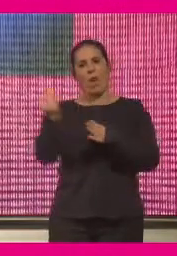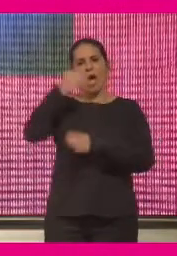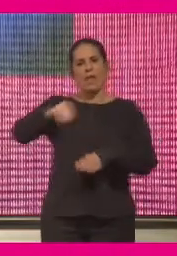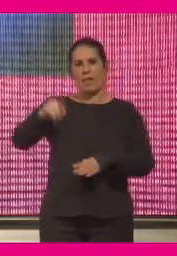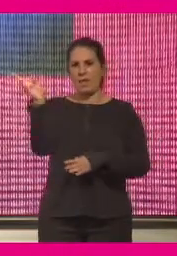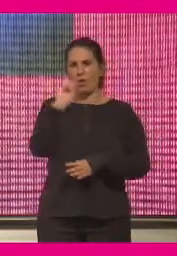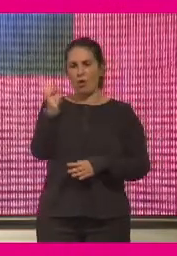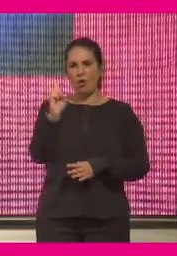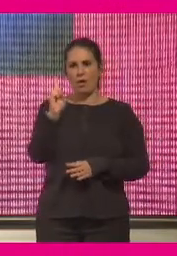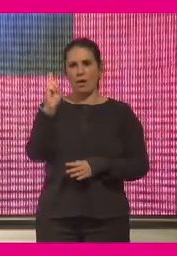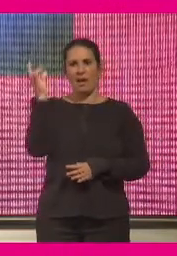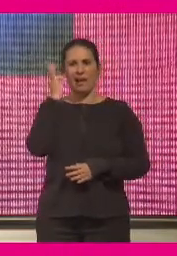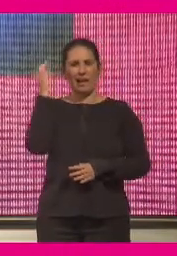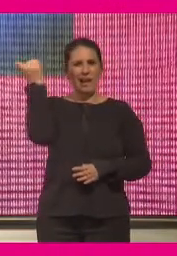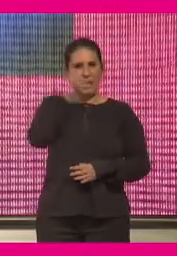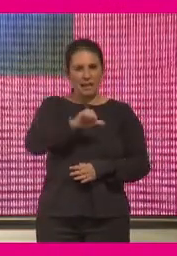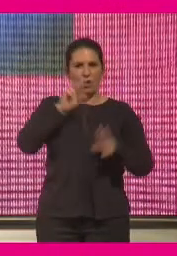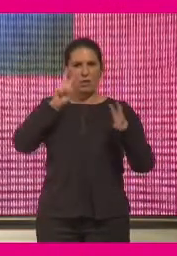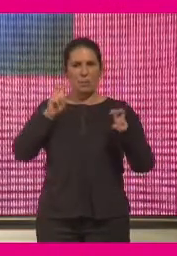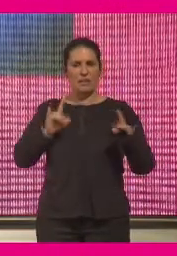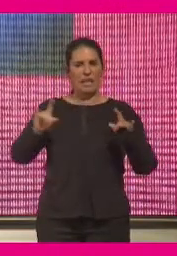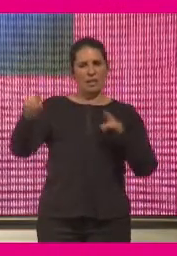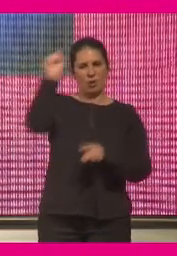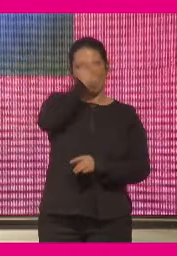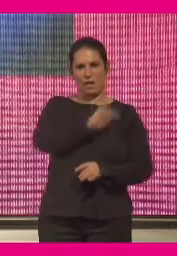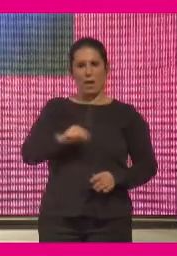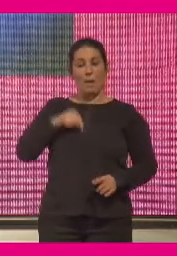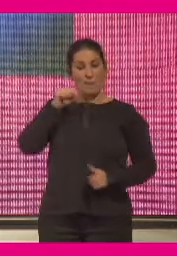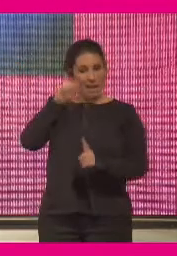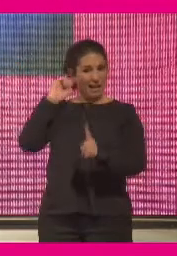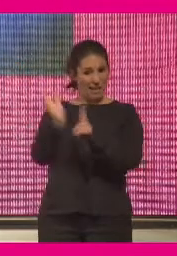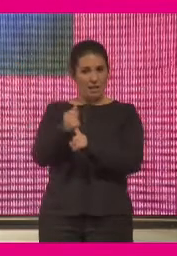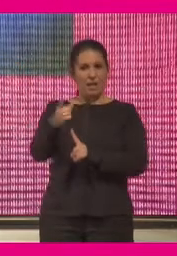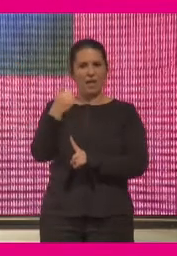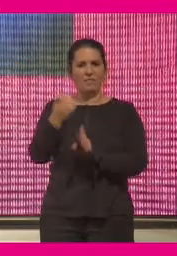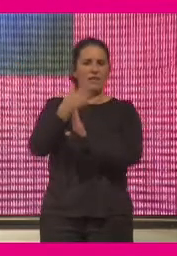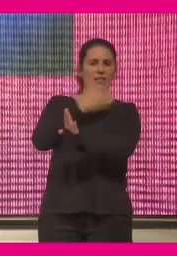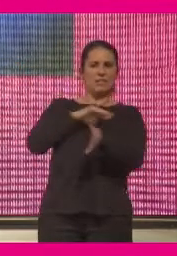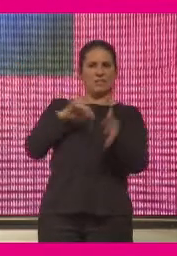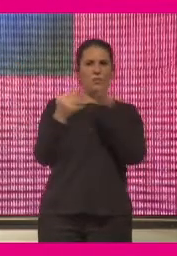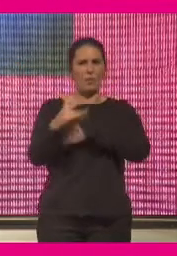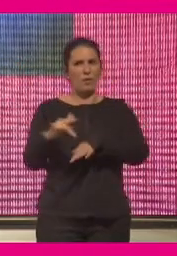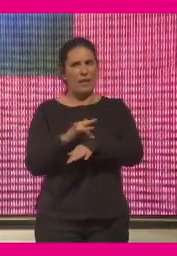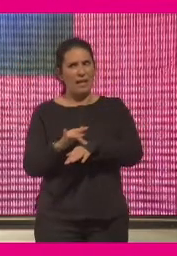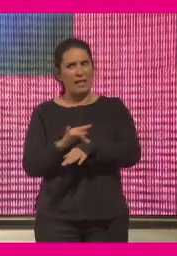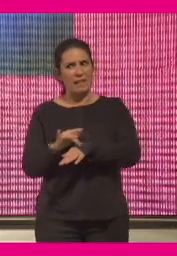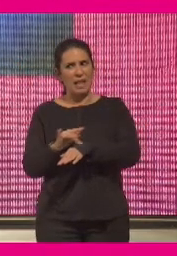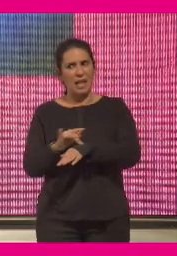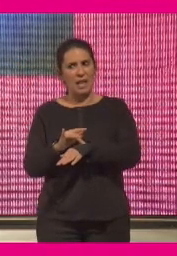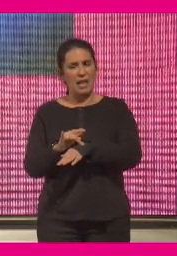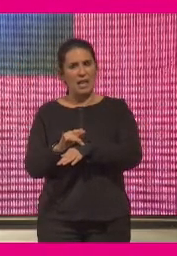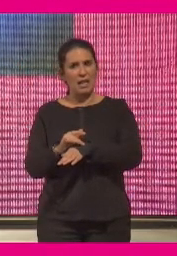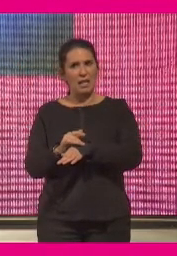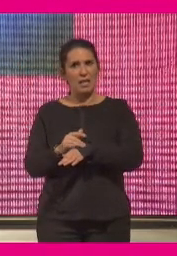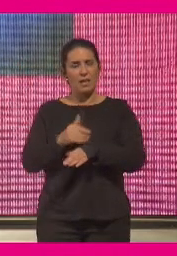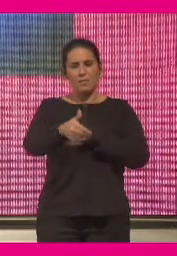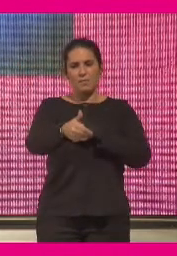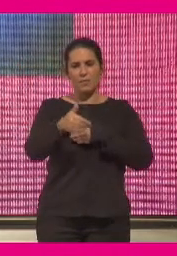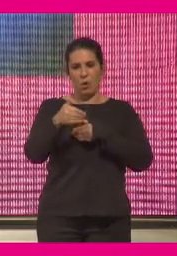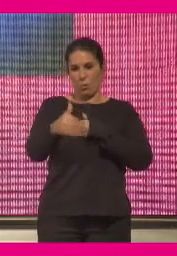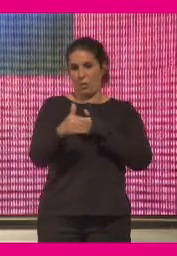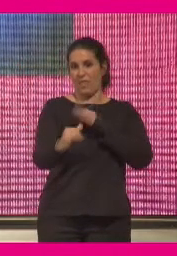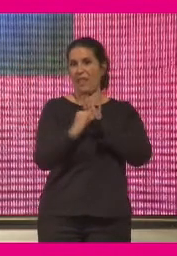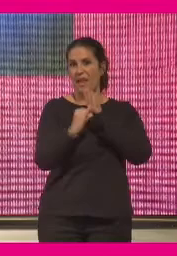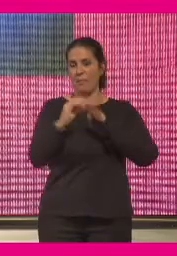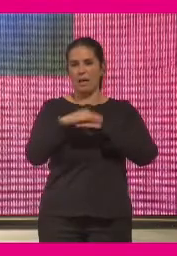de género a la brecha territorial. Y para eso necesitamos que esta transformación digital no solamente mire a corto plazo en la